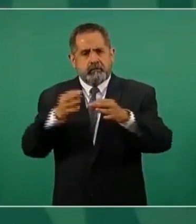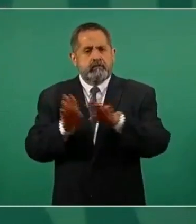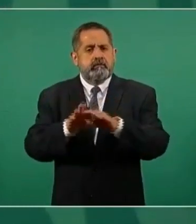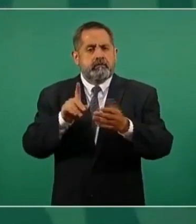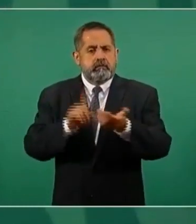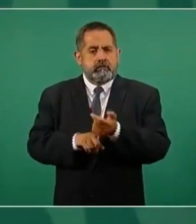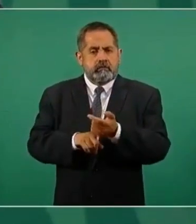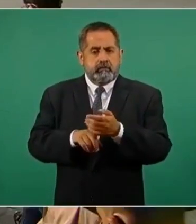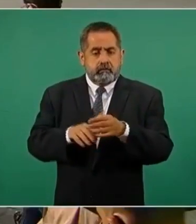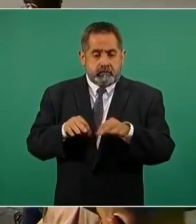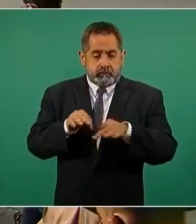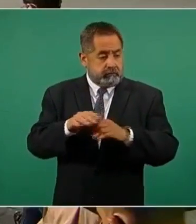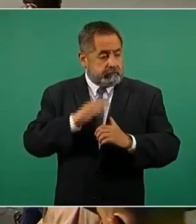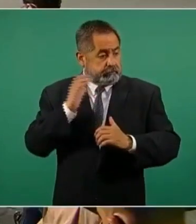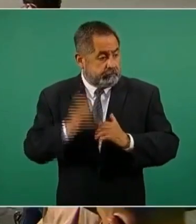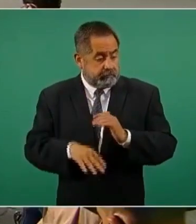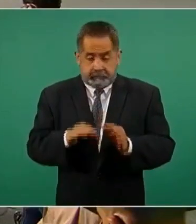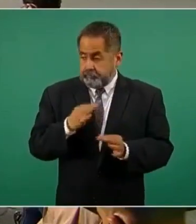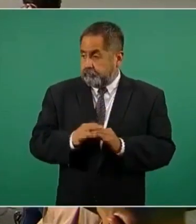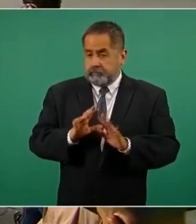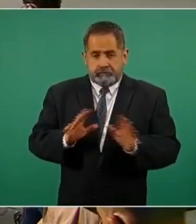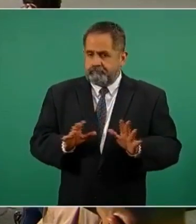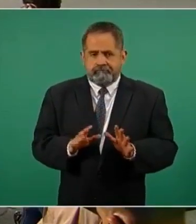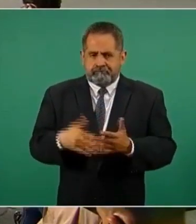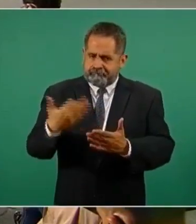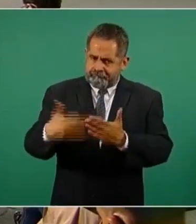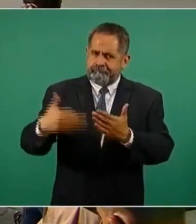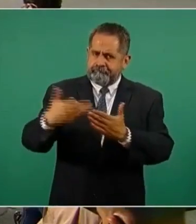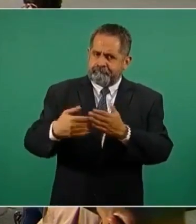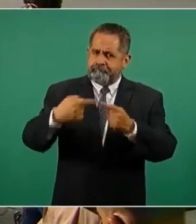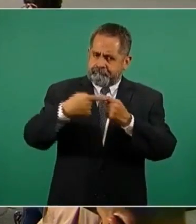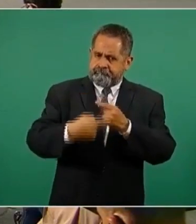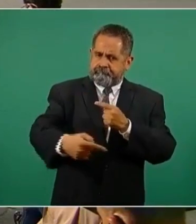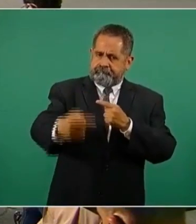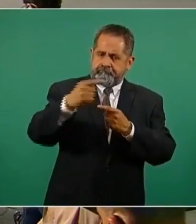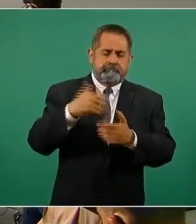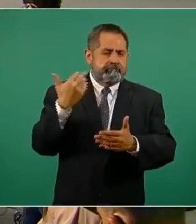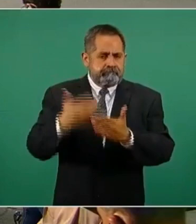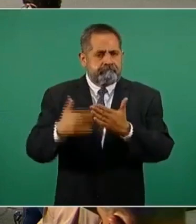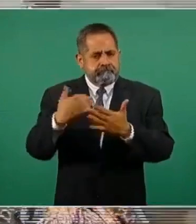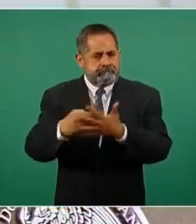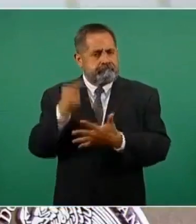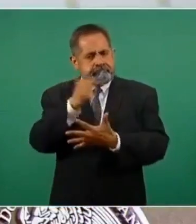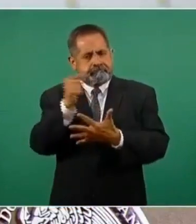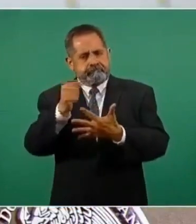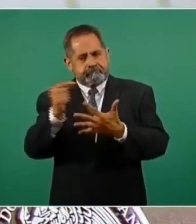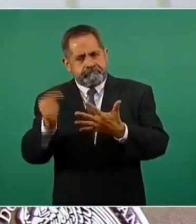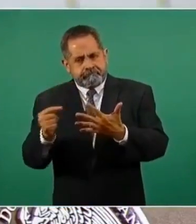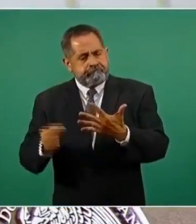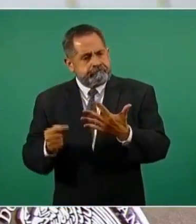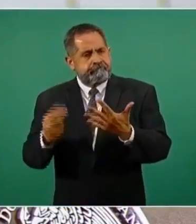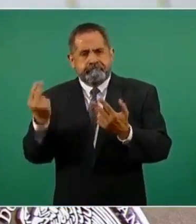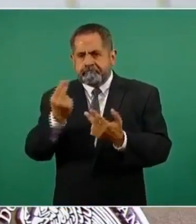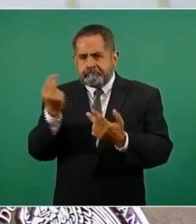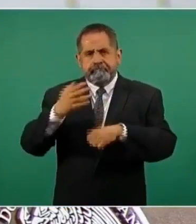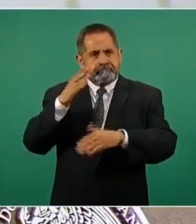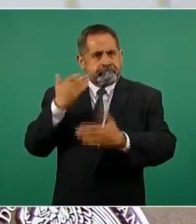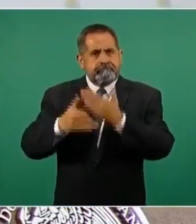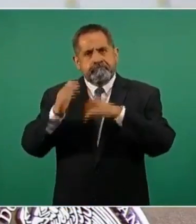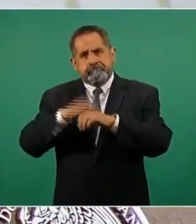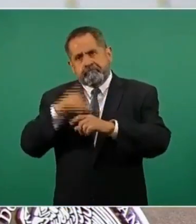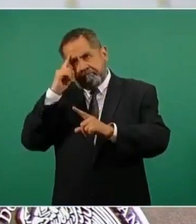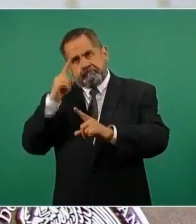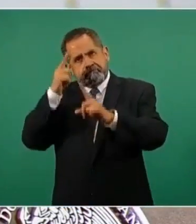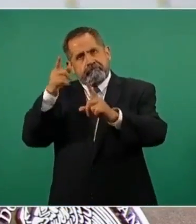que el trabajo no se ha terminado. Tenemos grandes, grandes necesidades y objetivos hacia